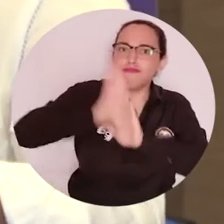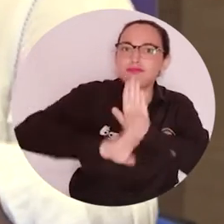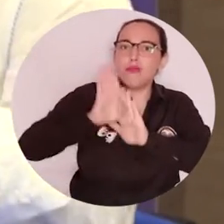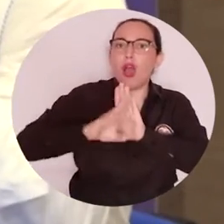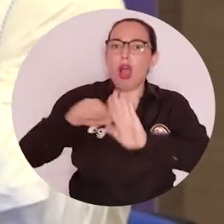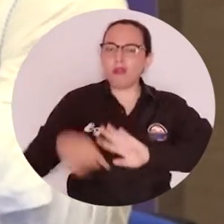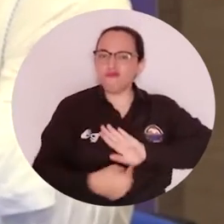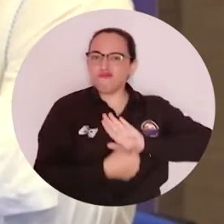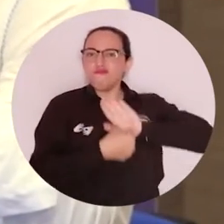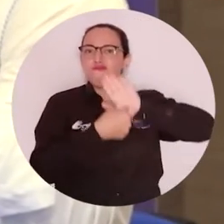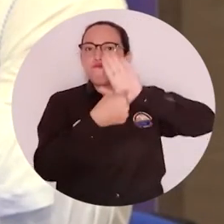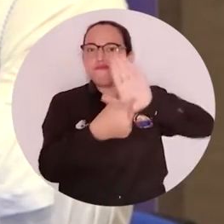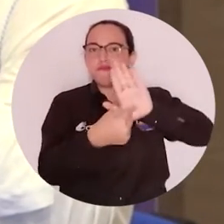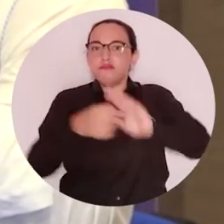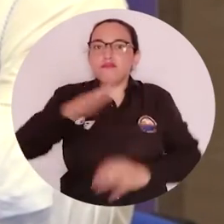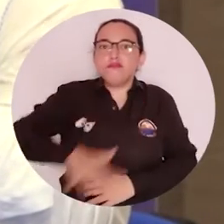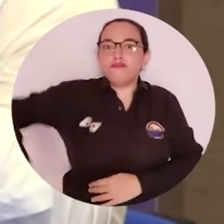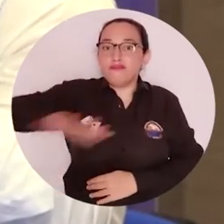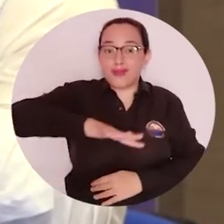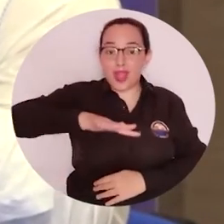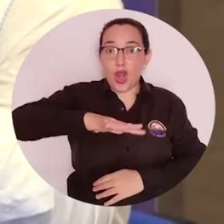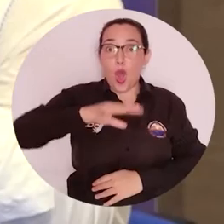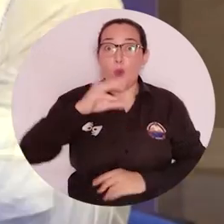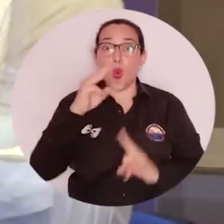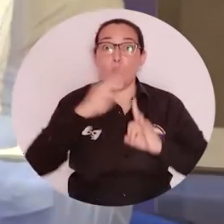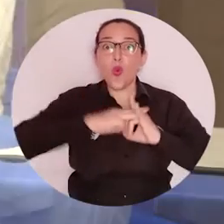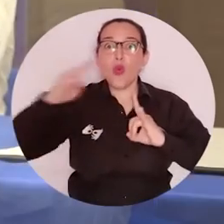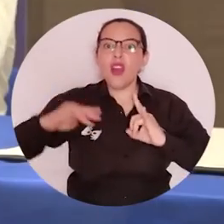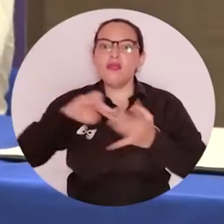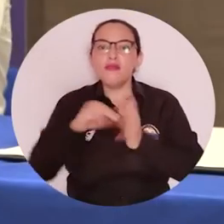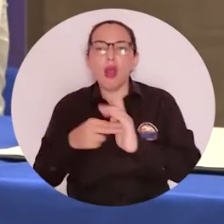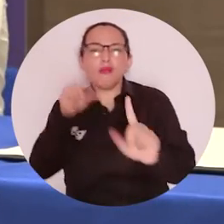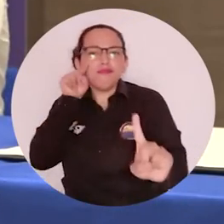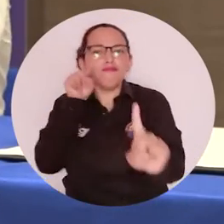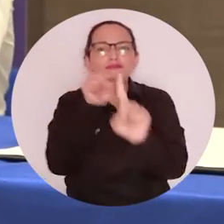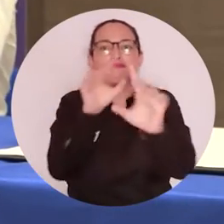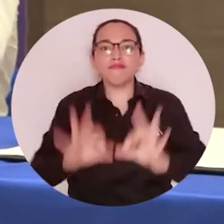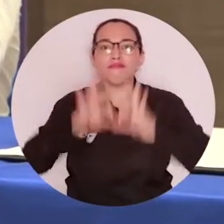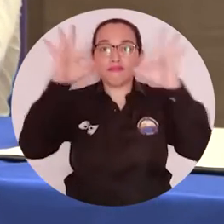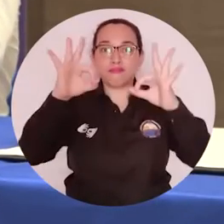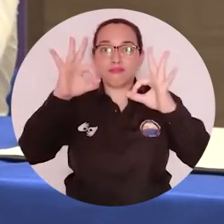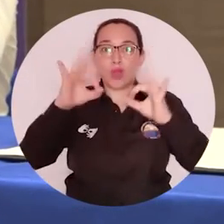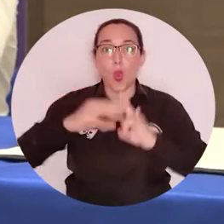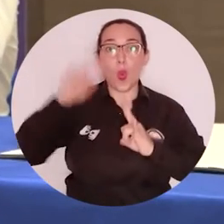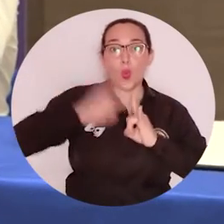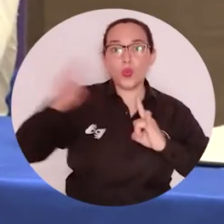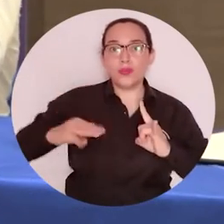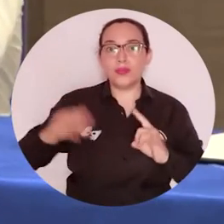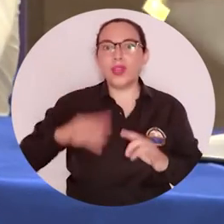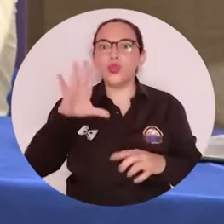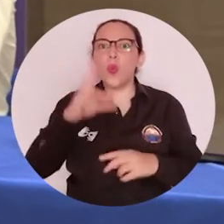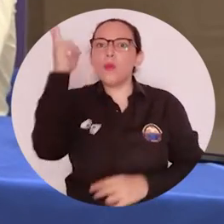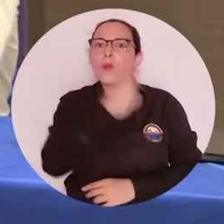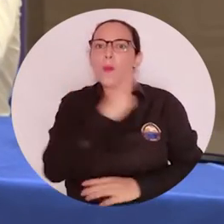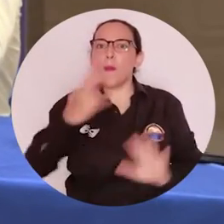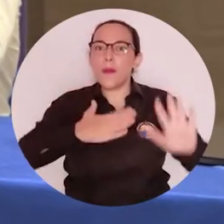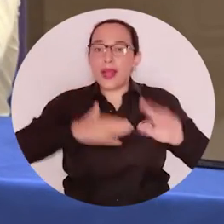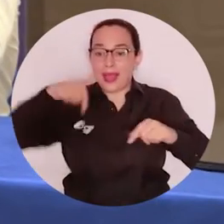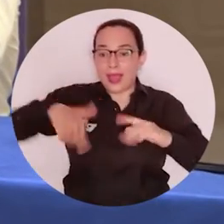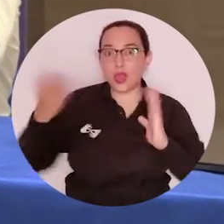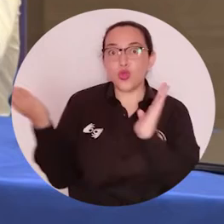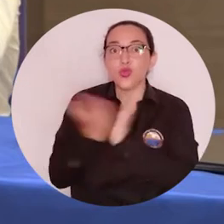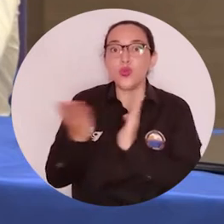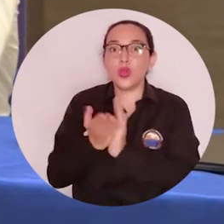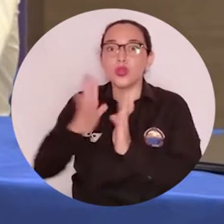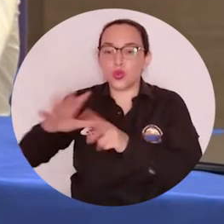al territorio que tiene una universidad que la apunta a la alta calidad, universidad comprometida con la transformación de la vida de nuestros estudiantes a partir